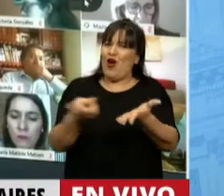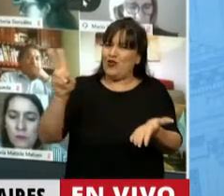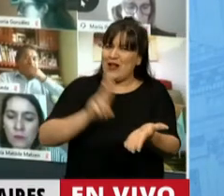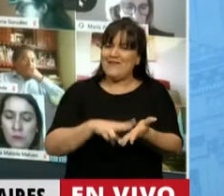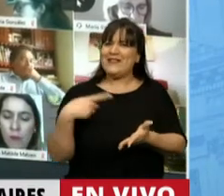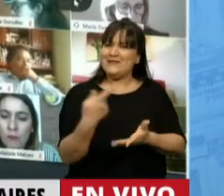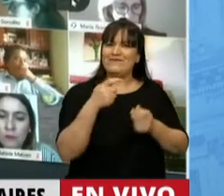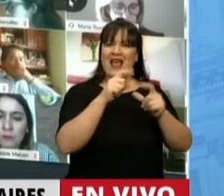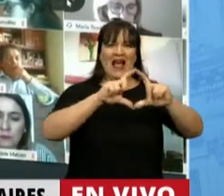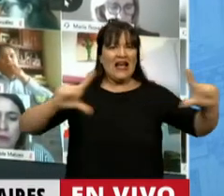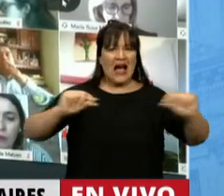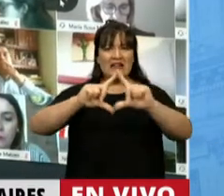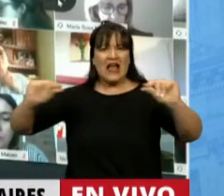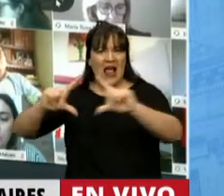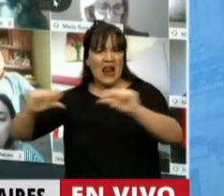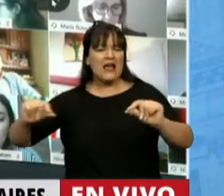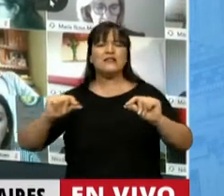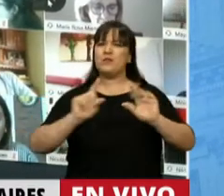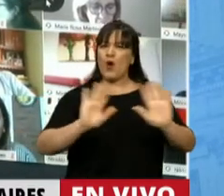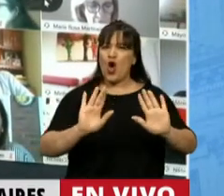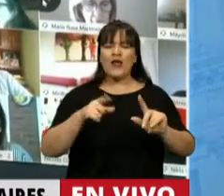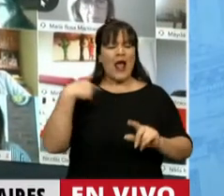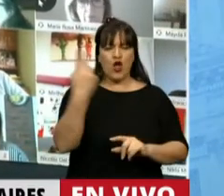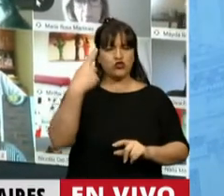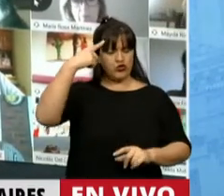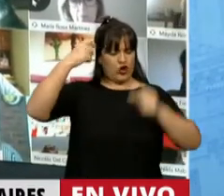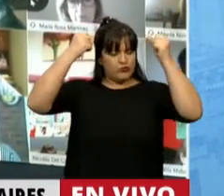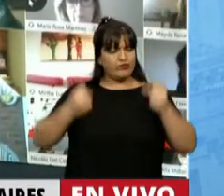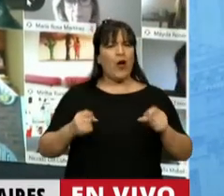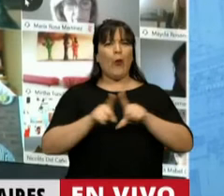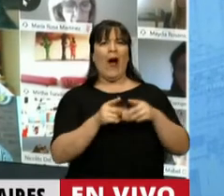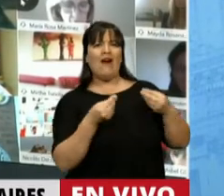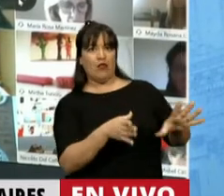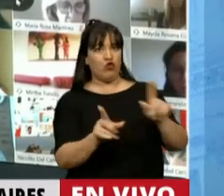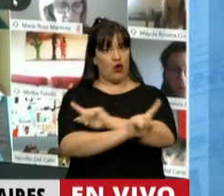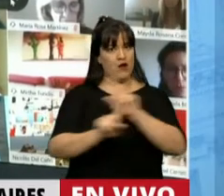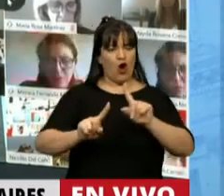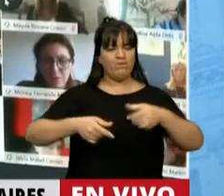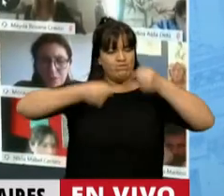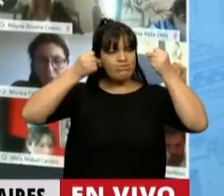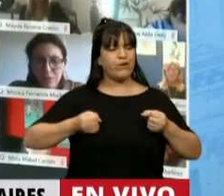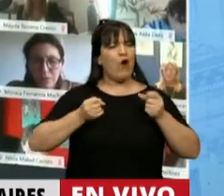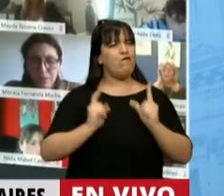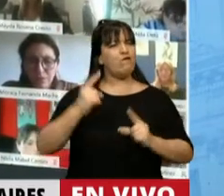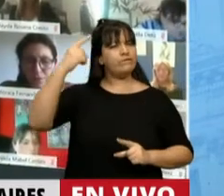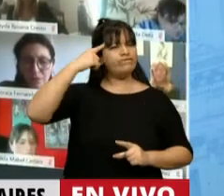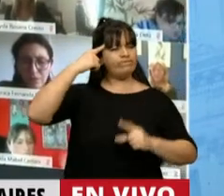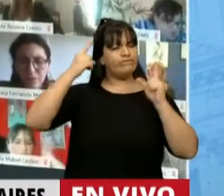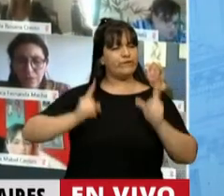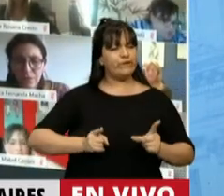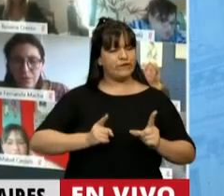nuestros carteles que no dejamos, porque no dejamos nuestras convicciones en ningún lado, sino que las seguimos teniendo